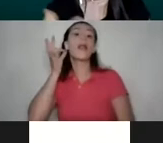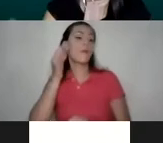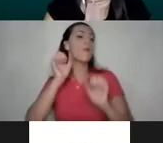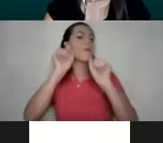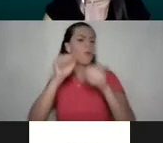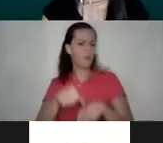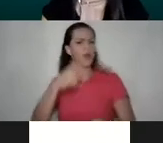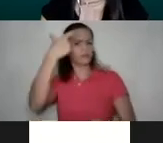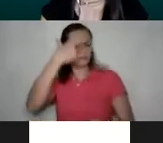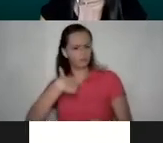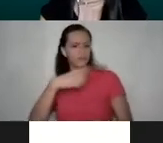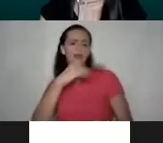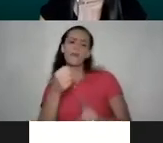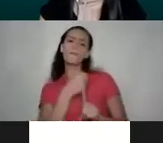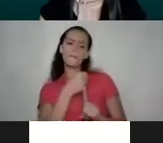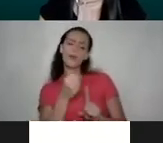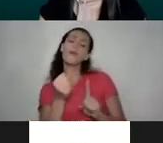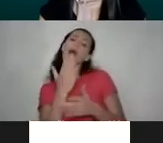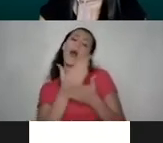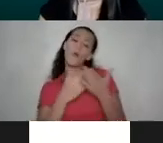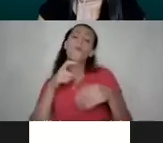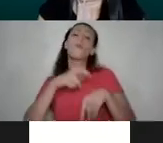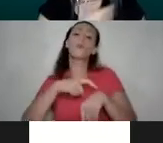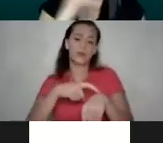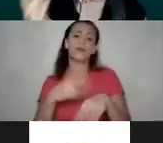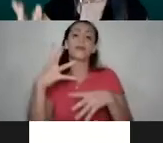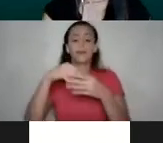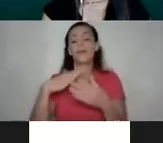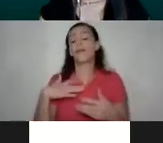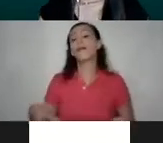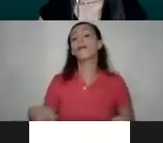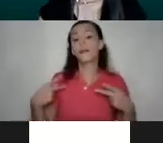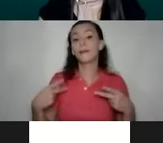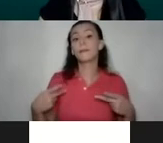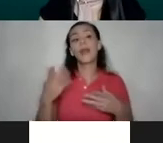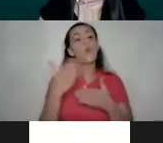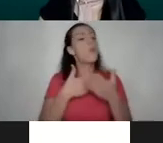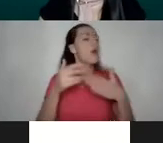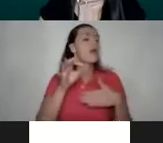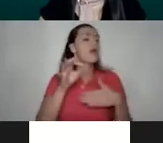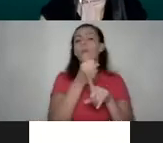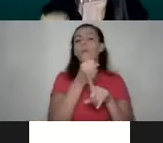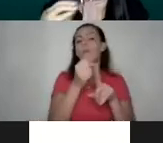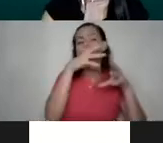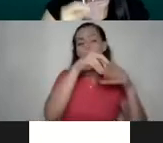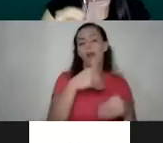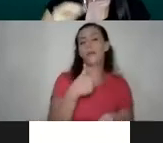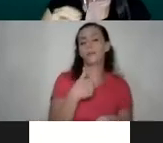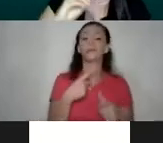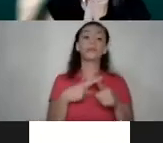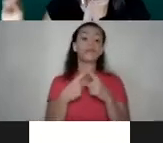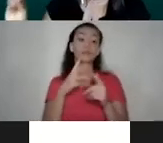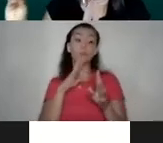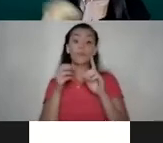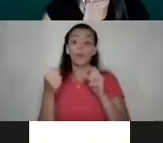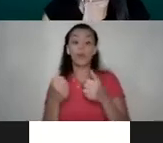somos víctimas de violencia en algún momento de nuestra vida, de cualquiera de los tipos de la violencia que existen. Entonces, hablar de violencia contra las